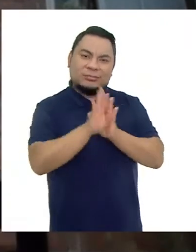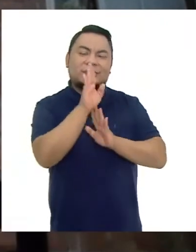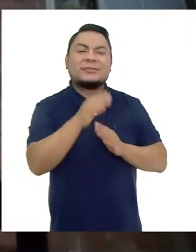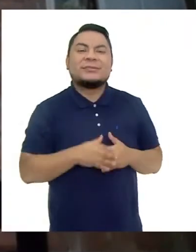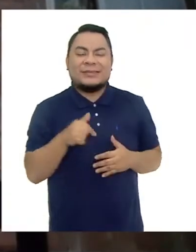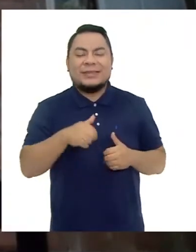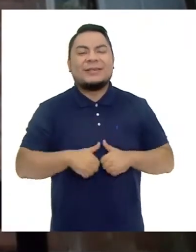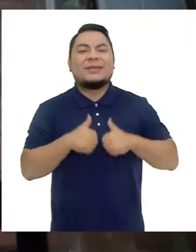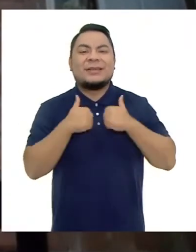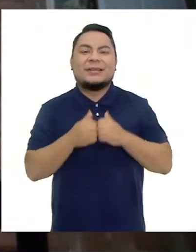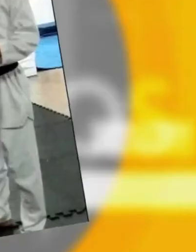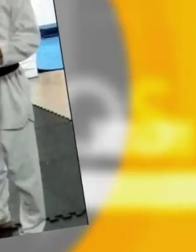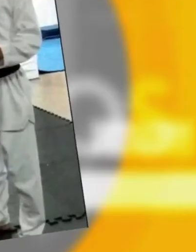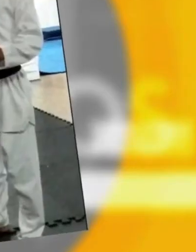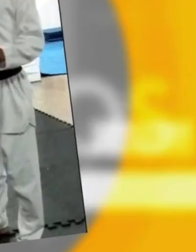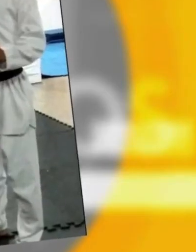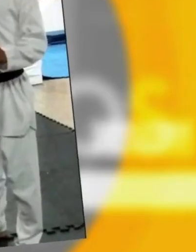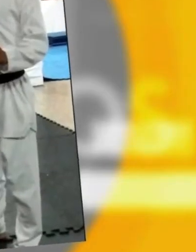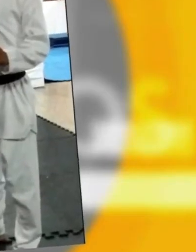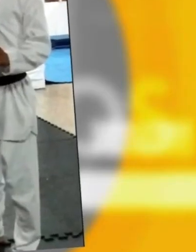ADELANTE EN ESTA VIDA.